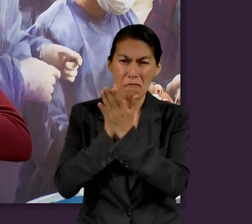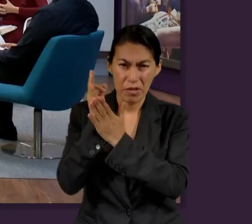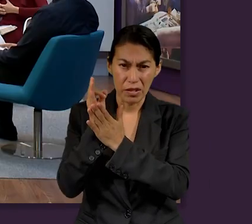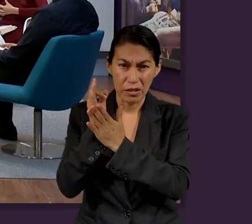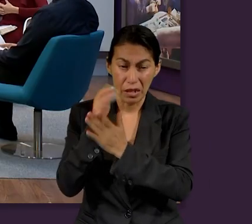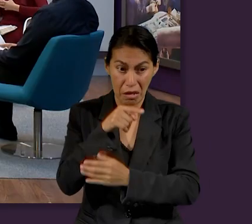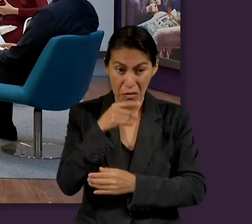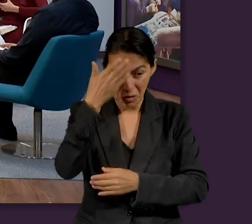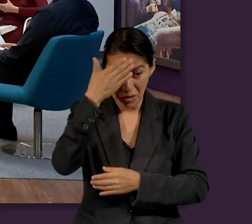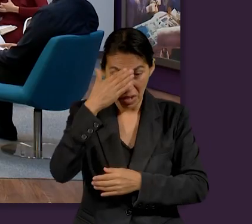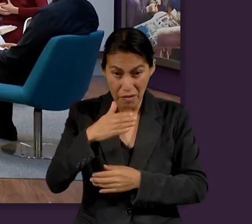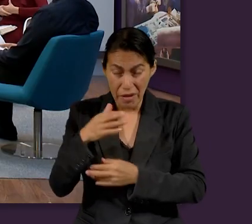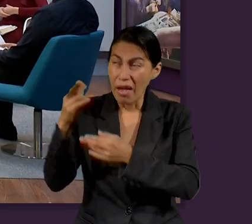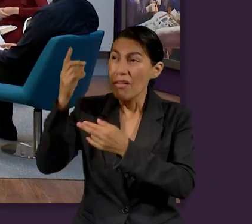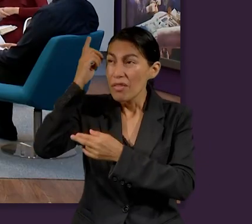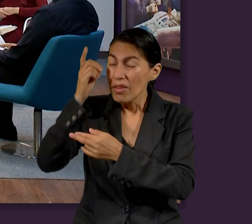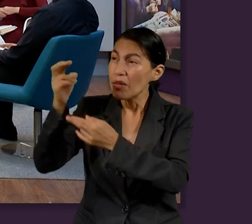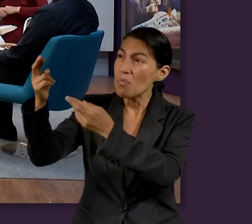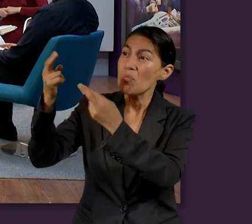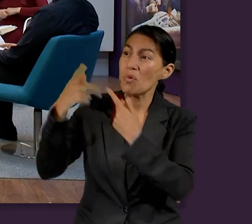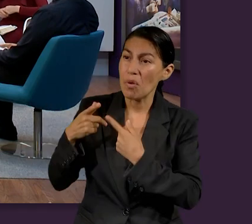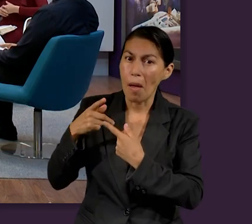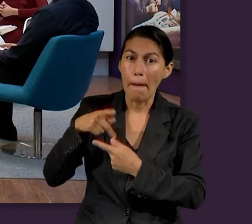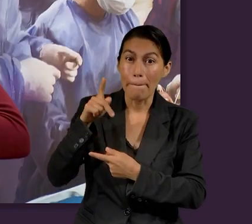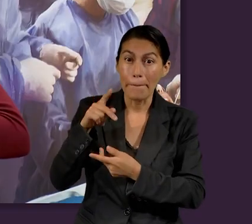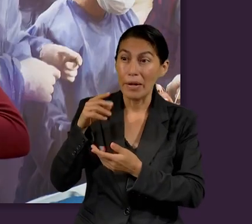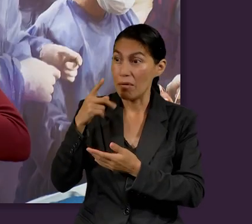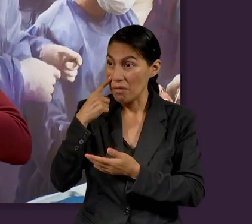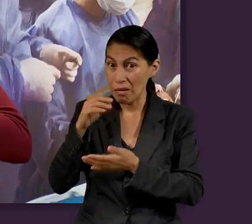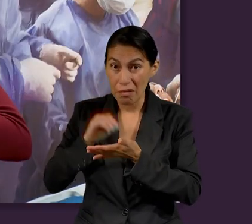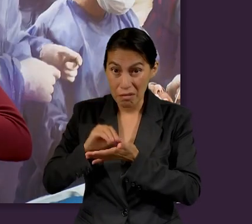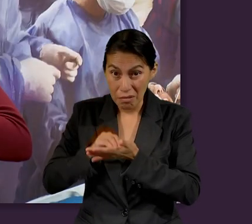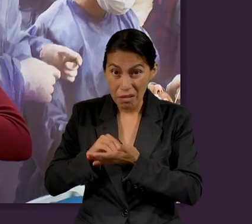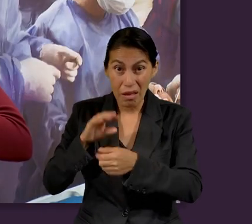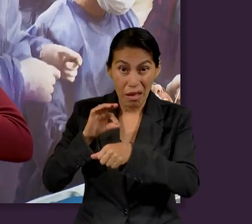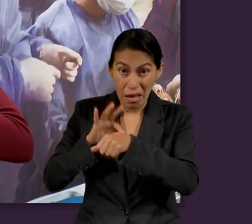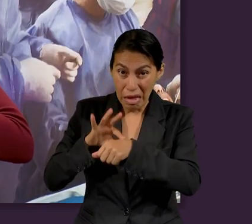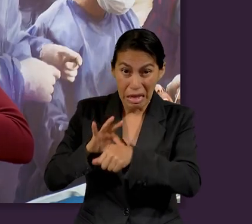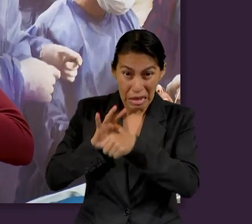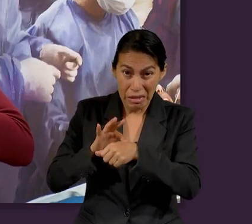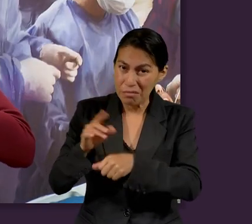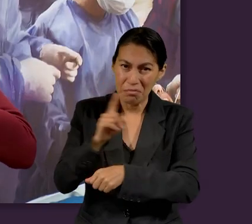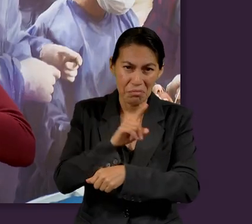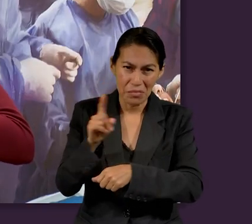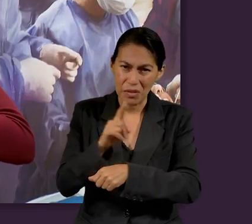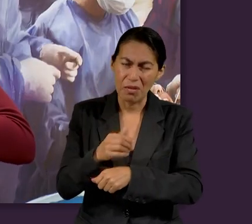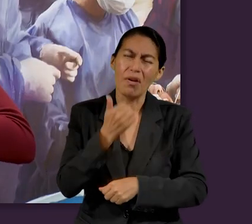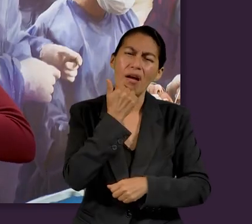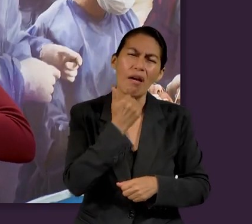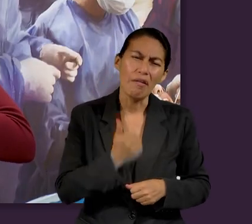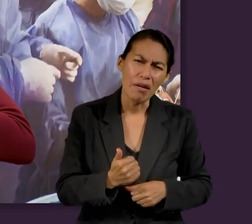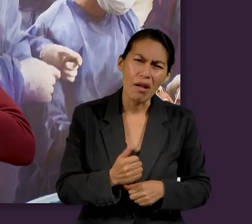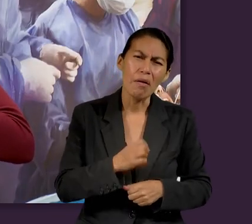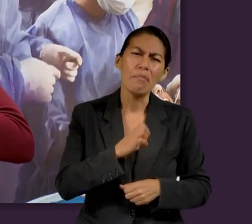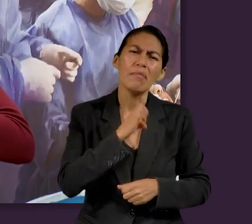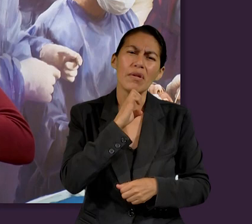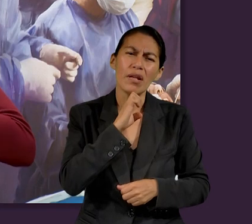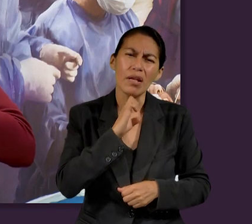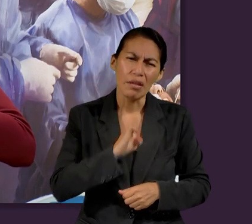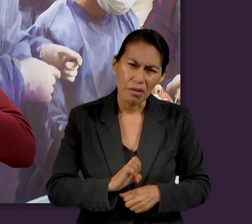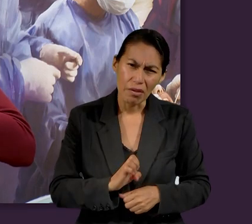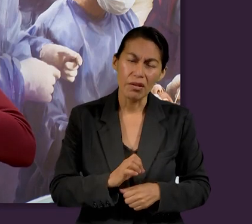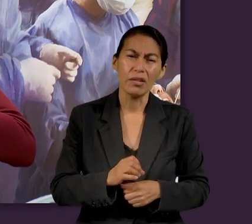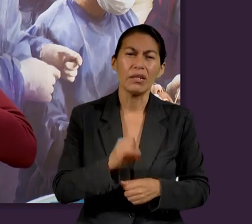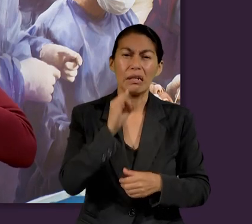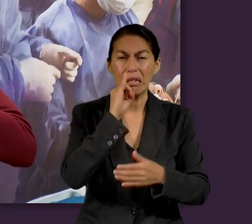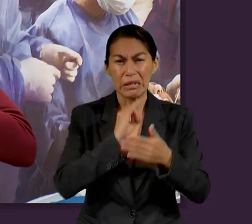recompensa, ellos murieron sin recibir esa recompensa. Tales fueron como Abraham, también se menciona a Enoch, se menciona a Isaac y